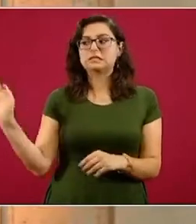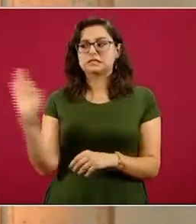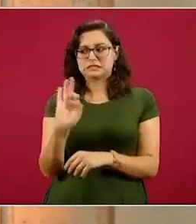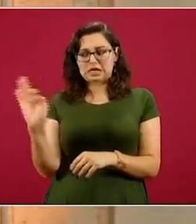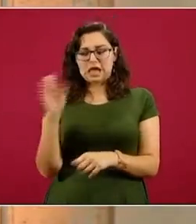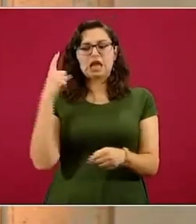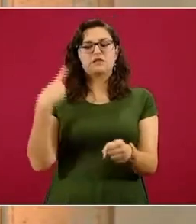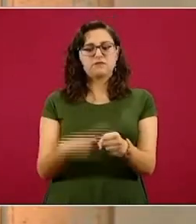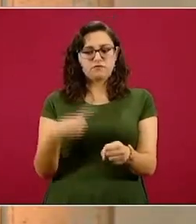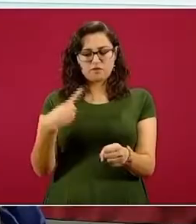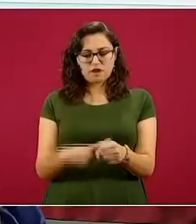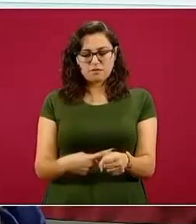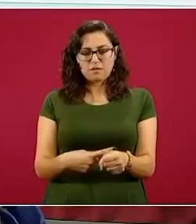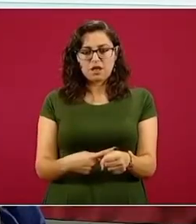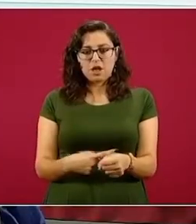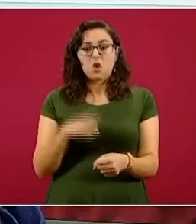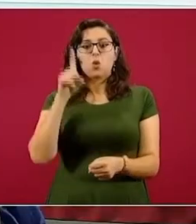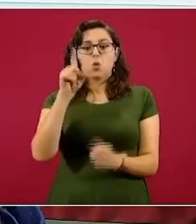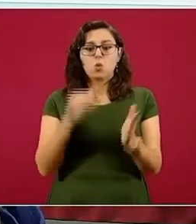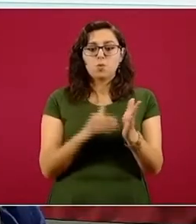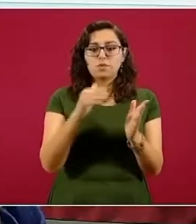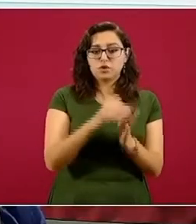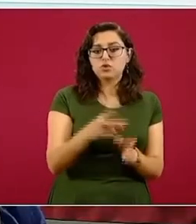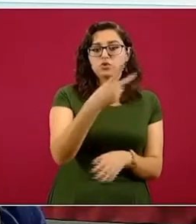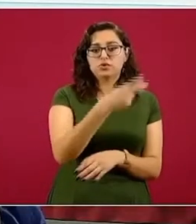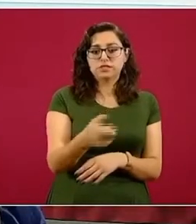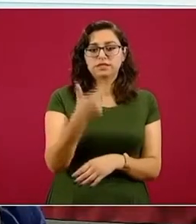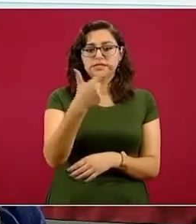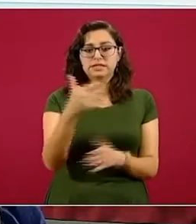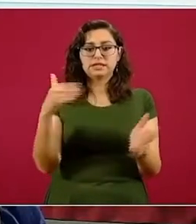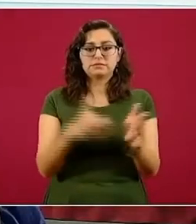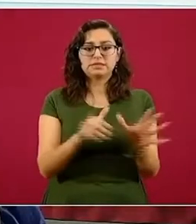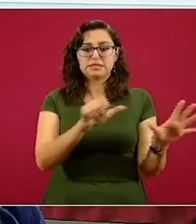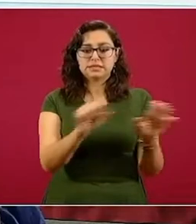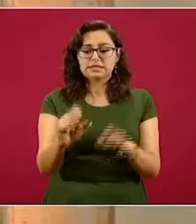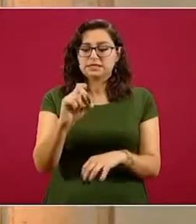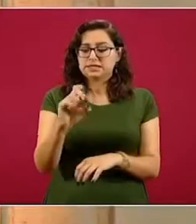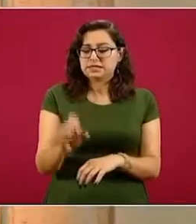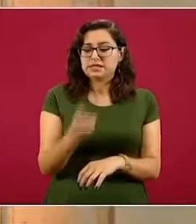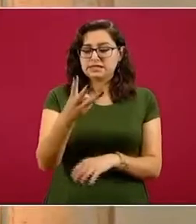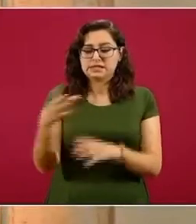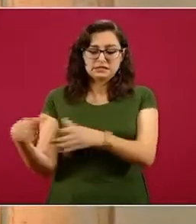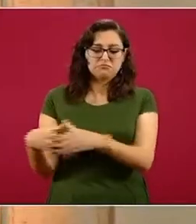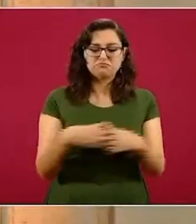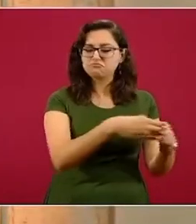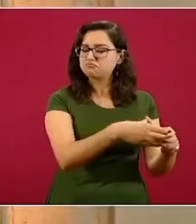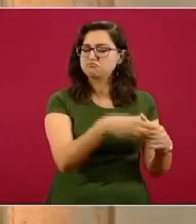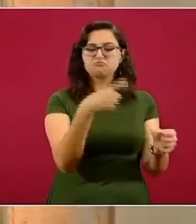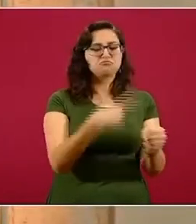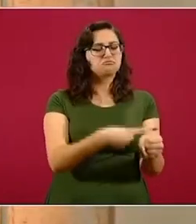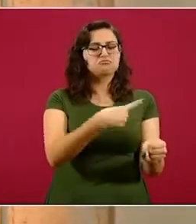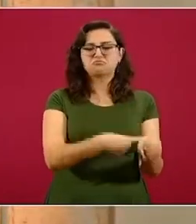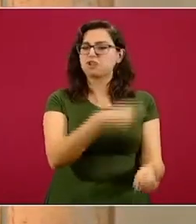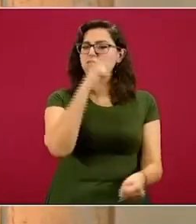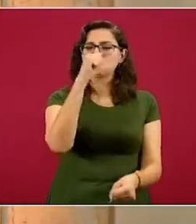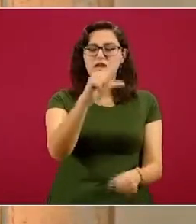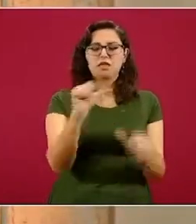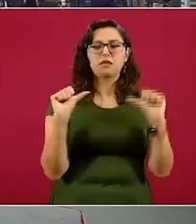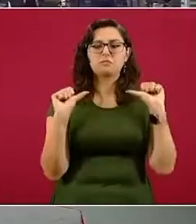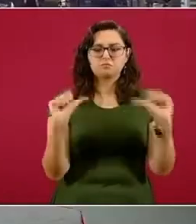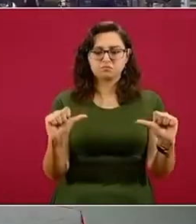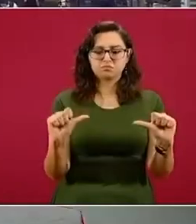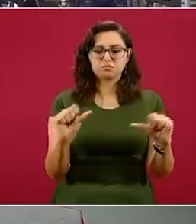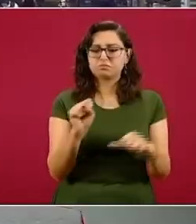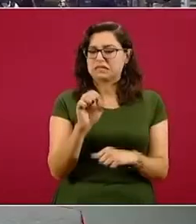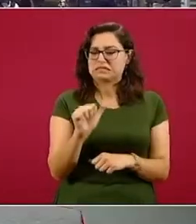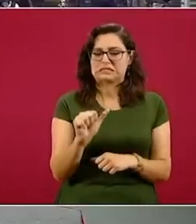sospechosos. Un millón 207 mil 633 dieron negativo a la prueba para el virus SARS-CoV